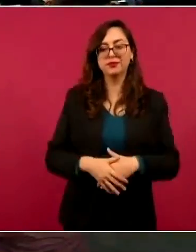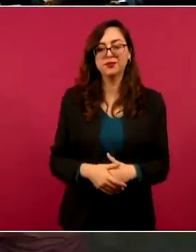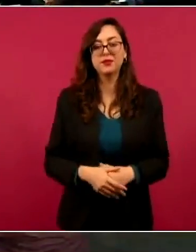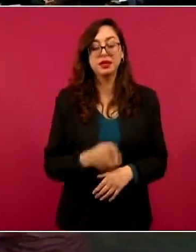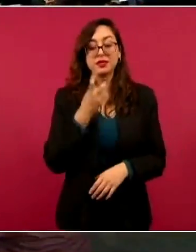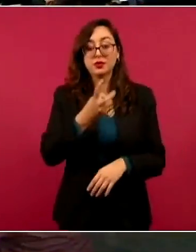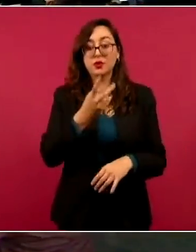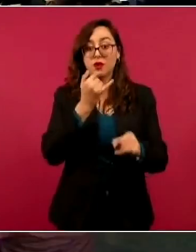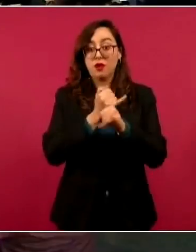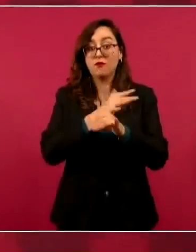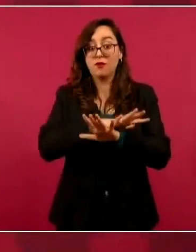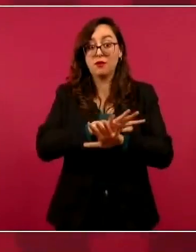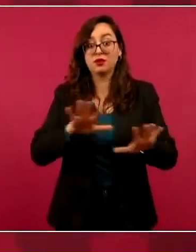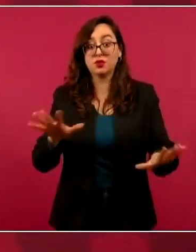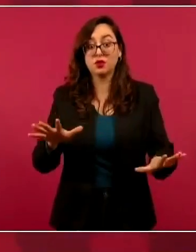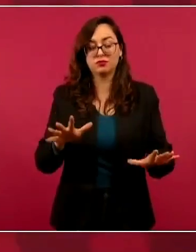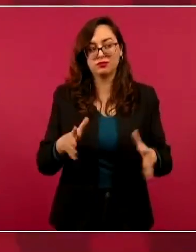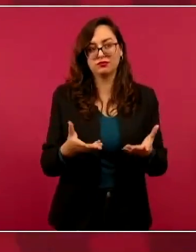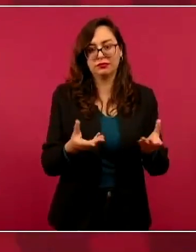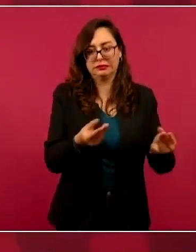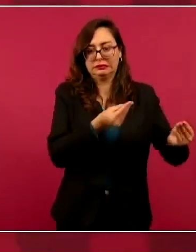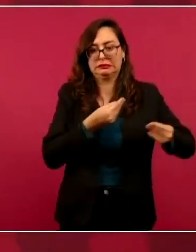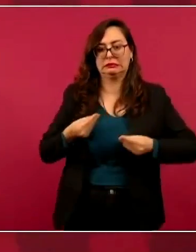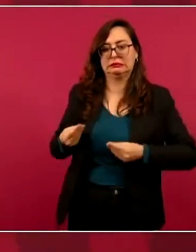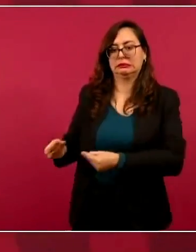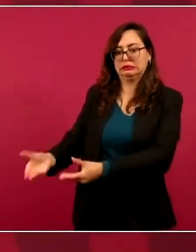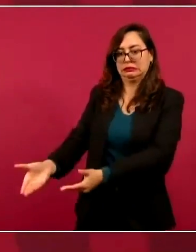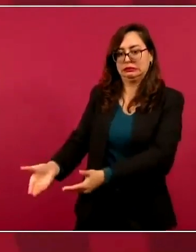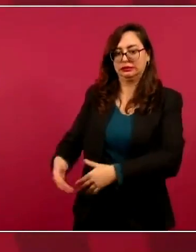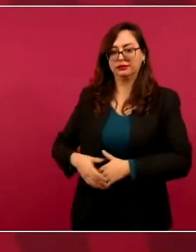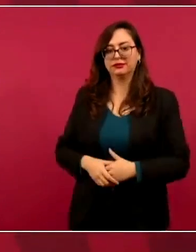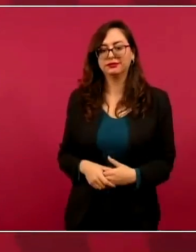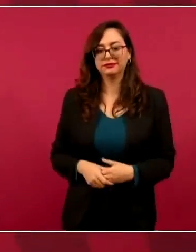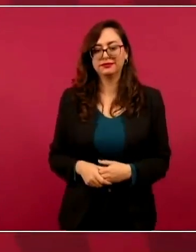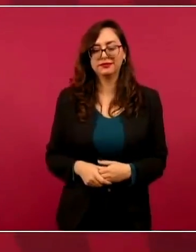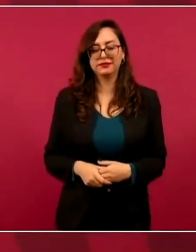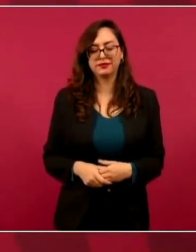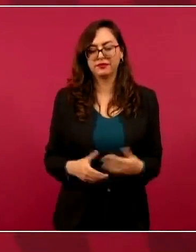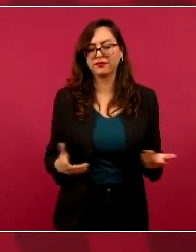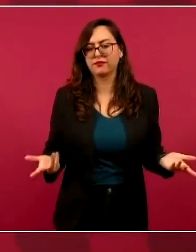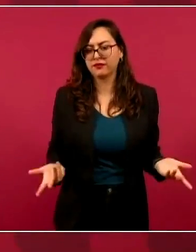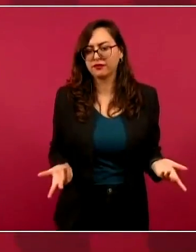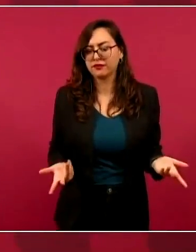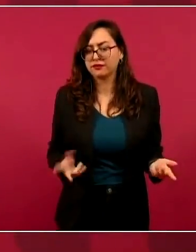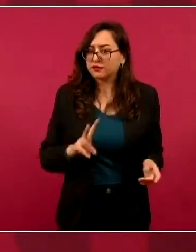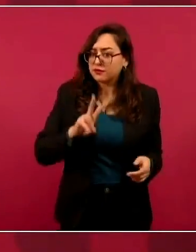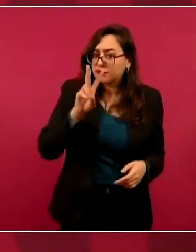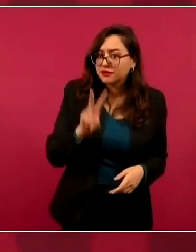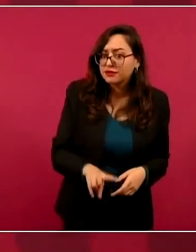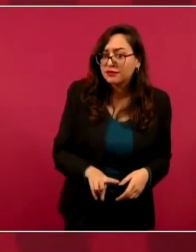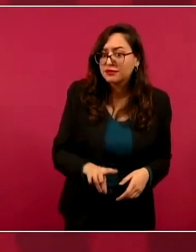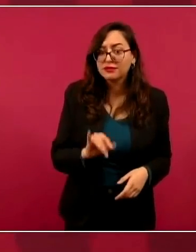la información. Pero también hay que ver si es cierto,